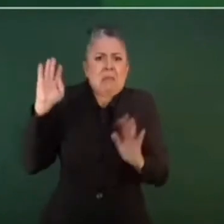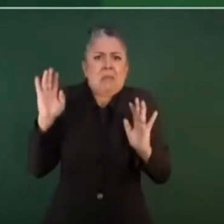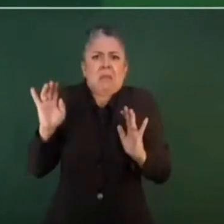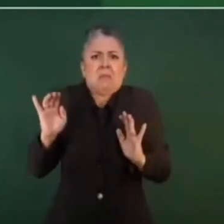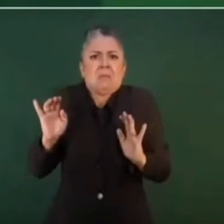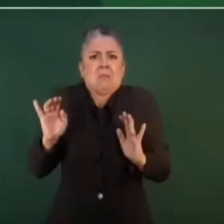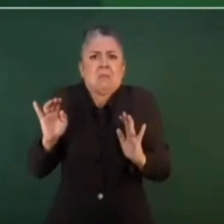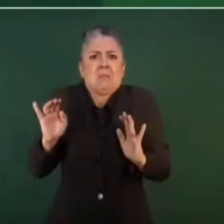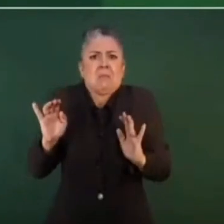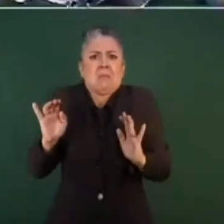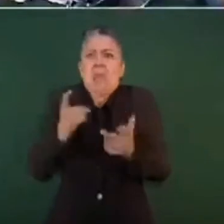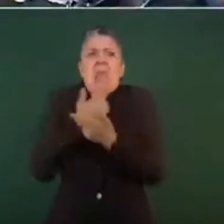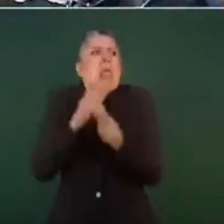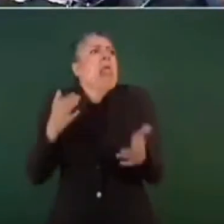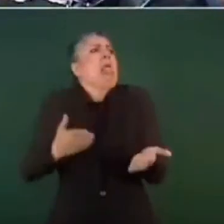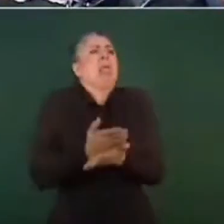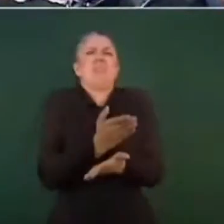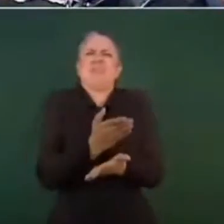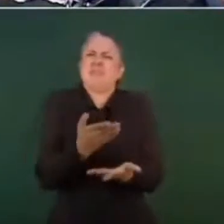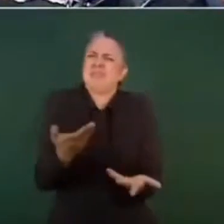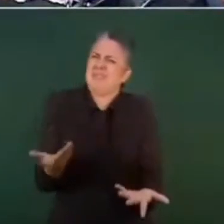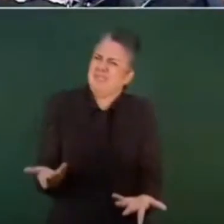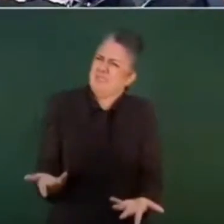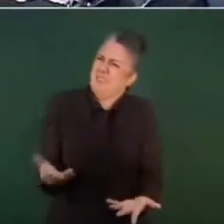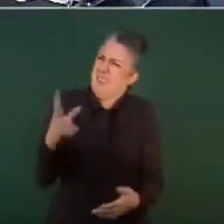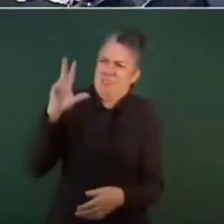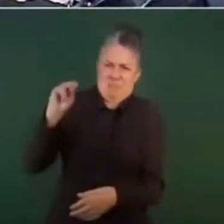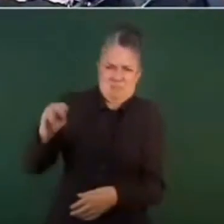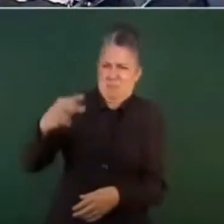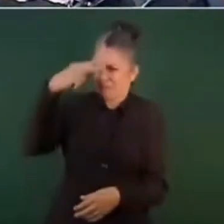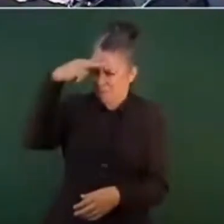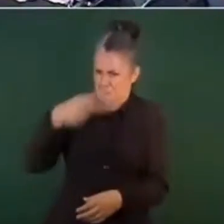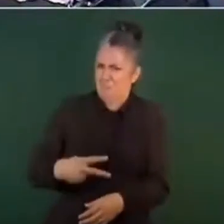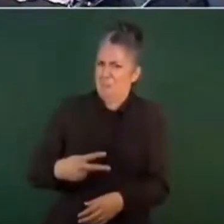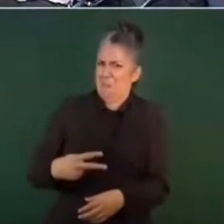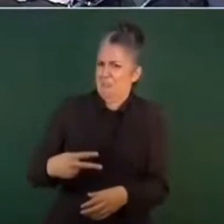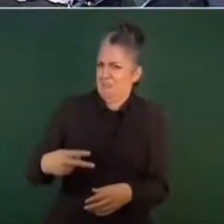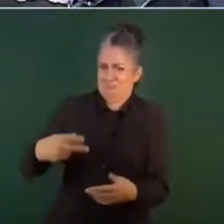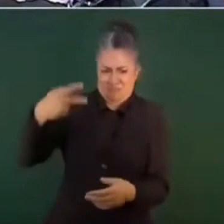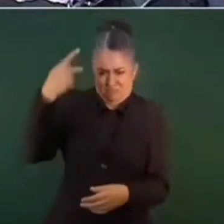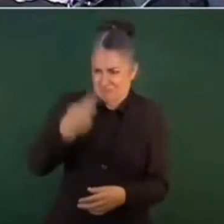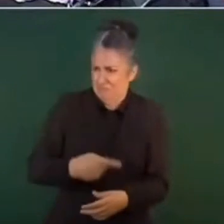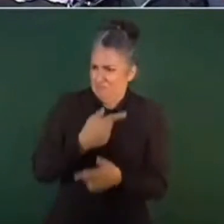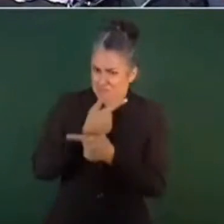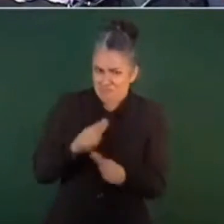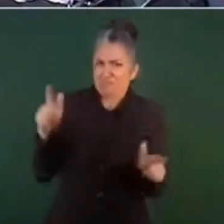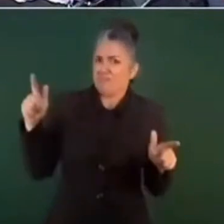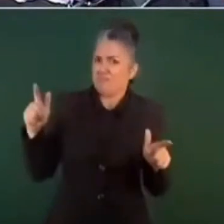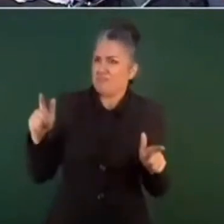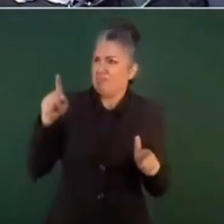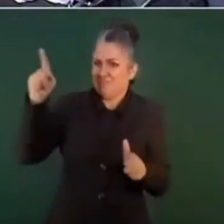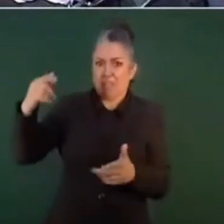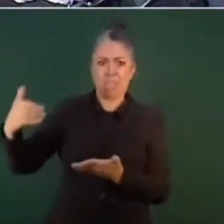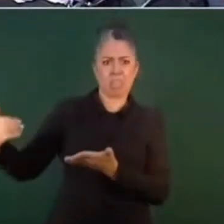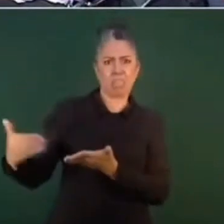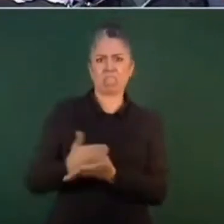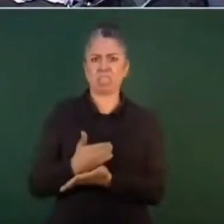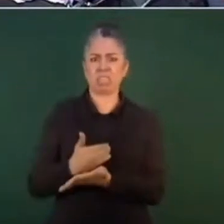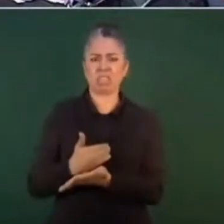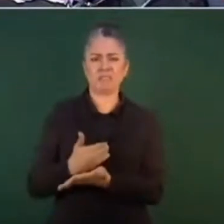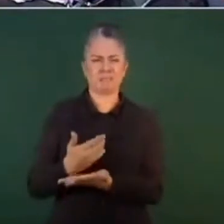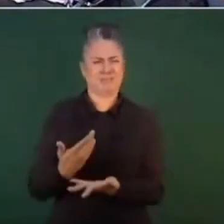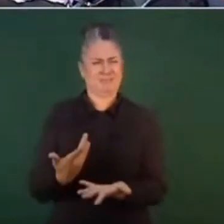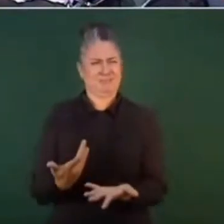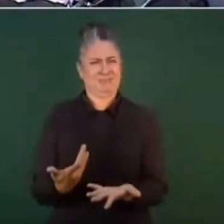se violaba la soberanía de nuestro país que no